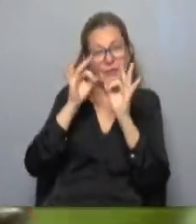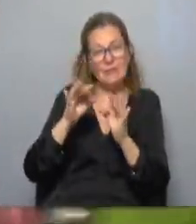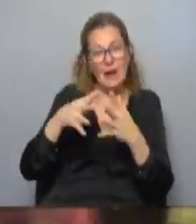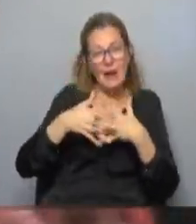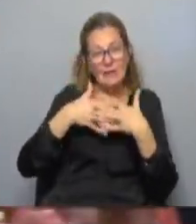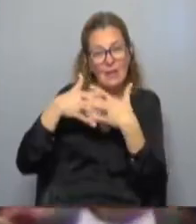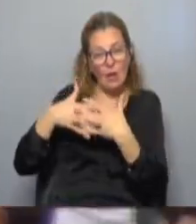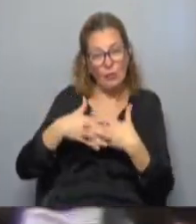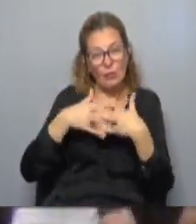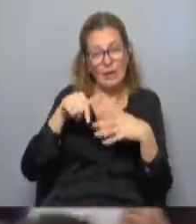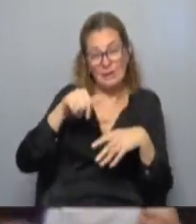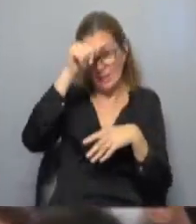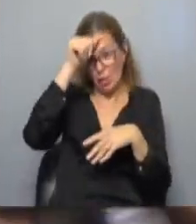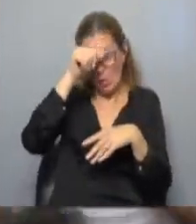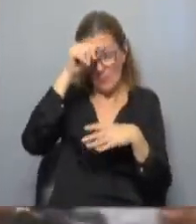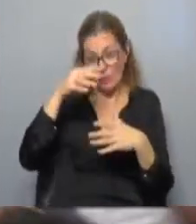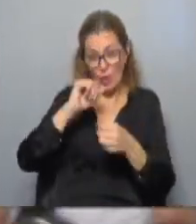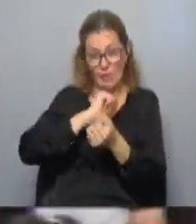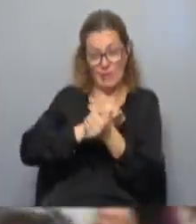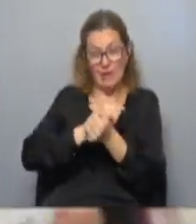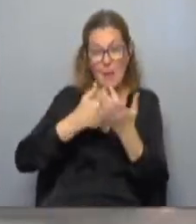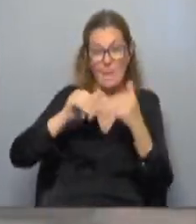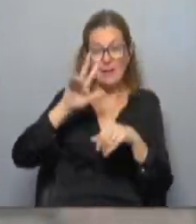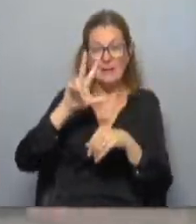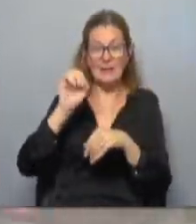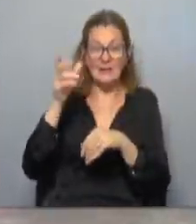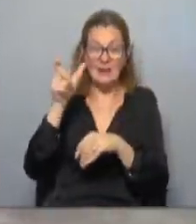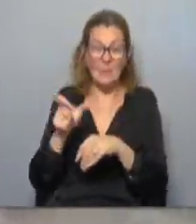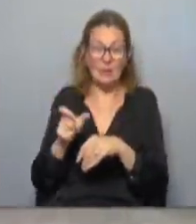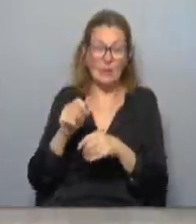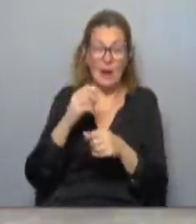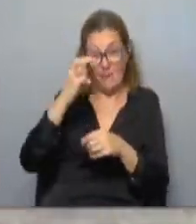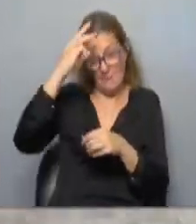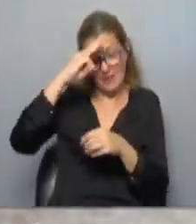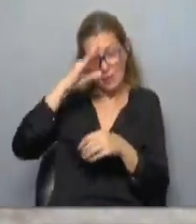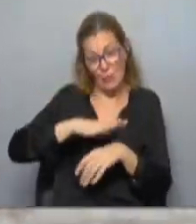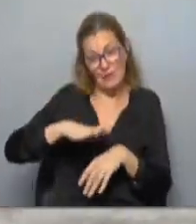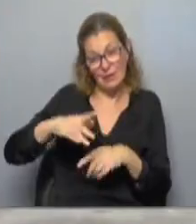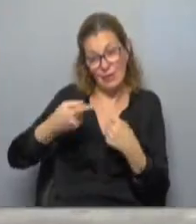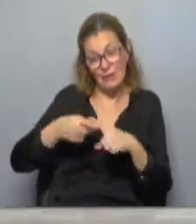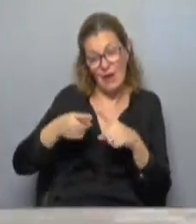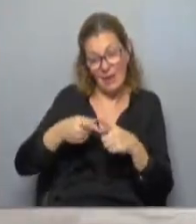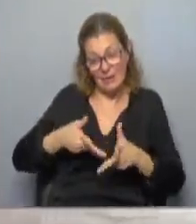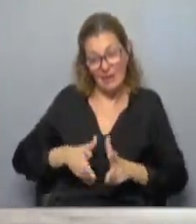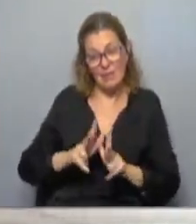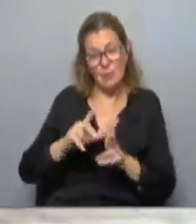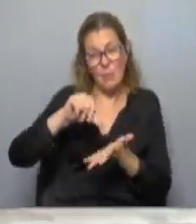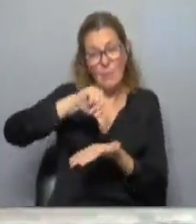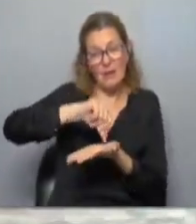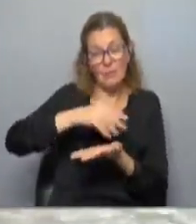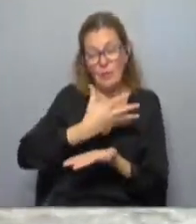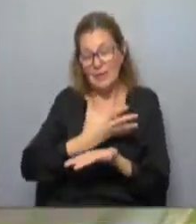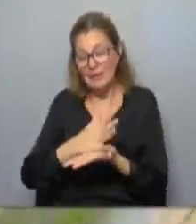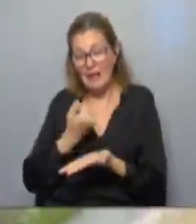Unidos este domingo fueron detenidas más de 30 personas en territorio mexicano incluyendo niños de distintas nacionalidades que fueron